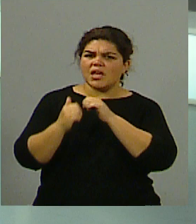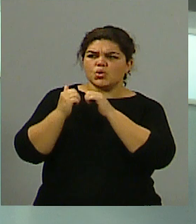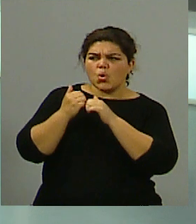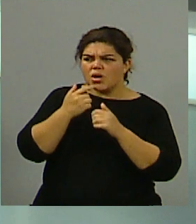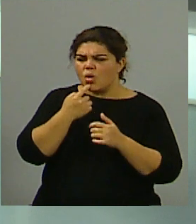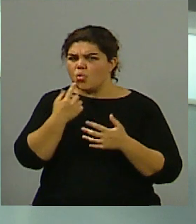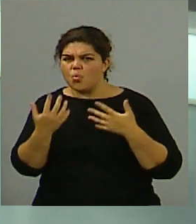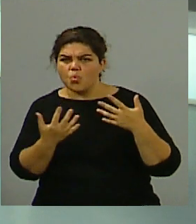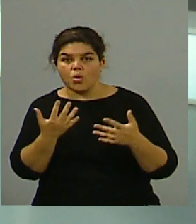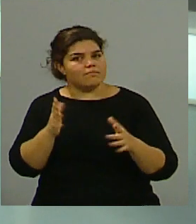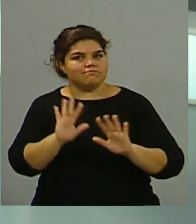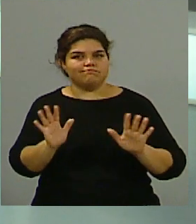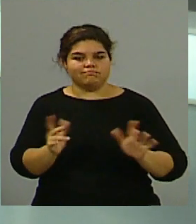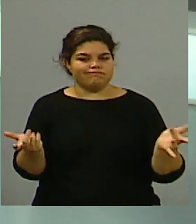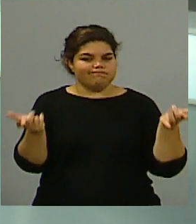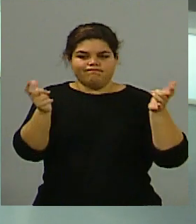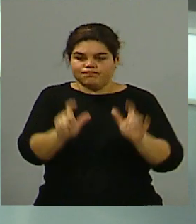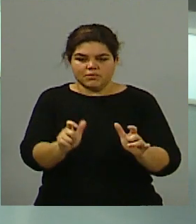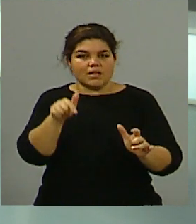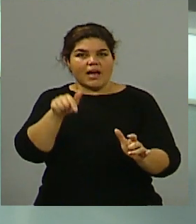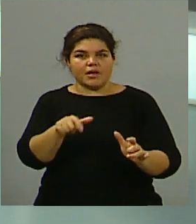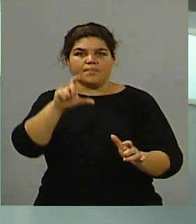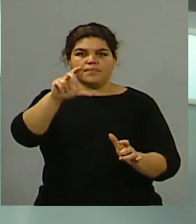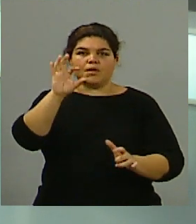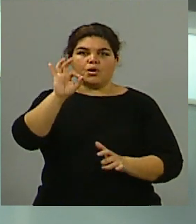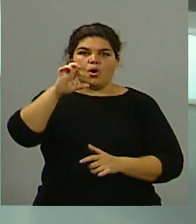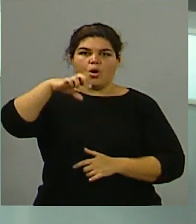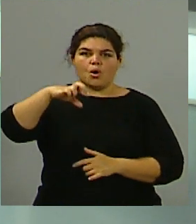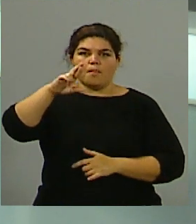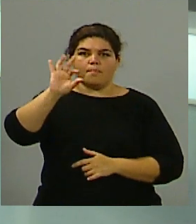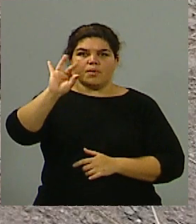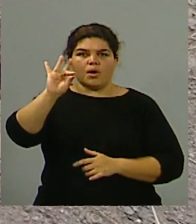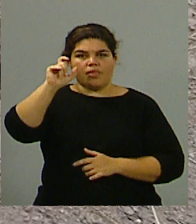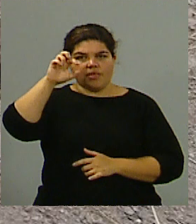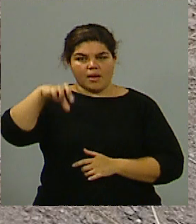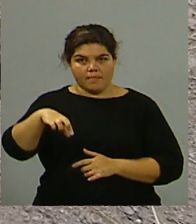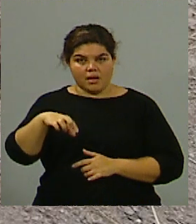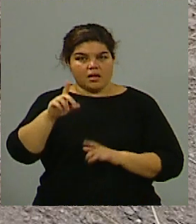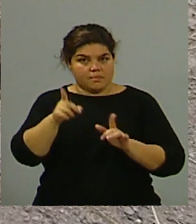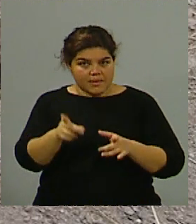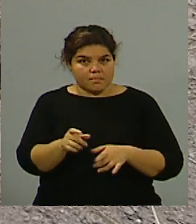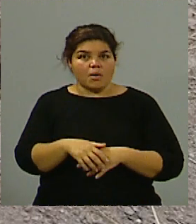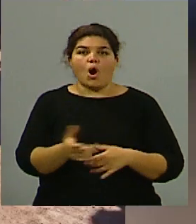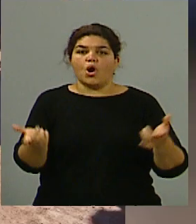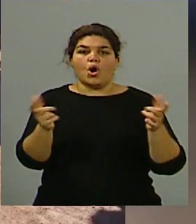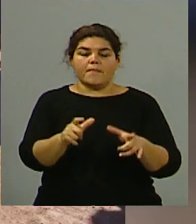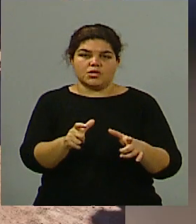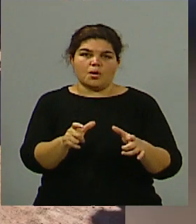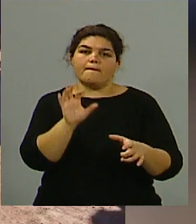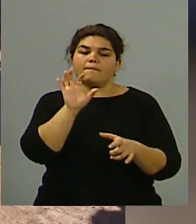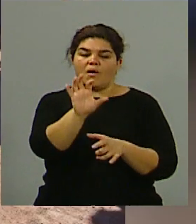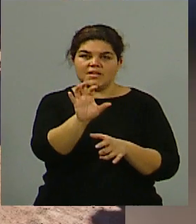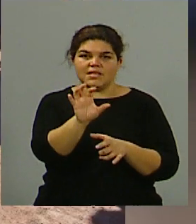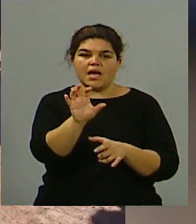que vamos a decir que se llama CO-PRODEP, que es la Comisión Provincial para la Búsqueda